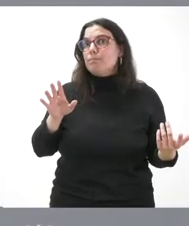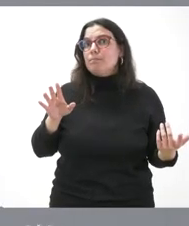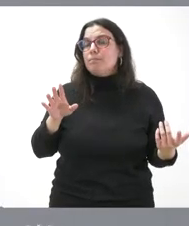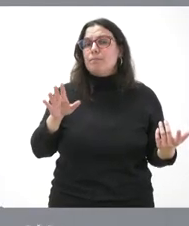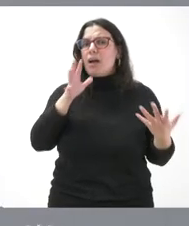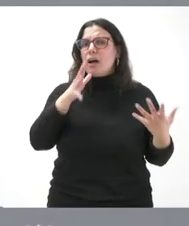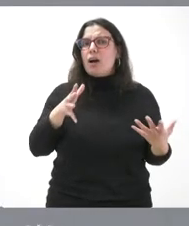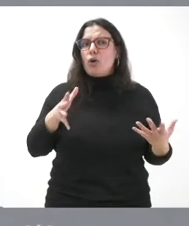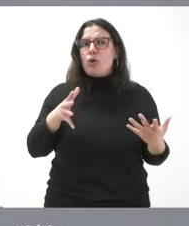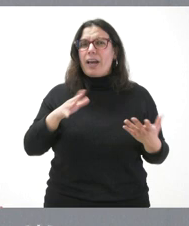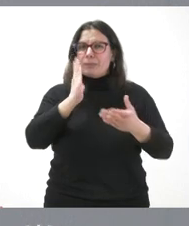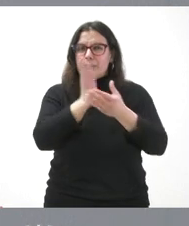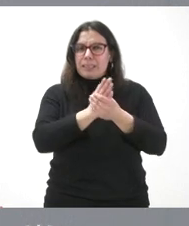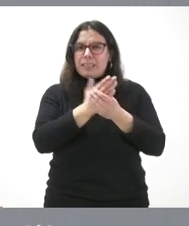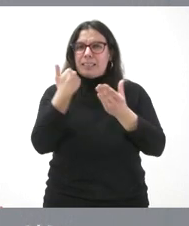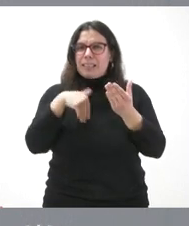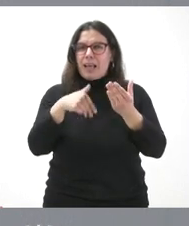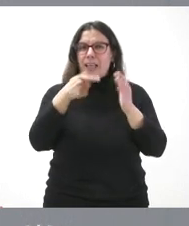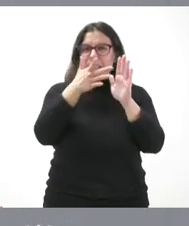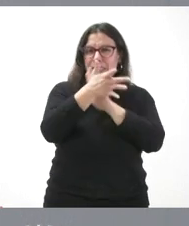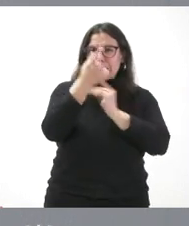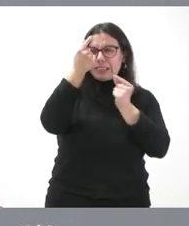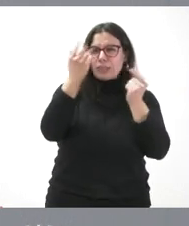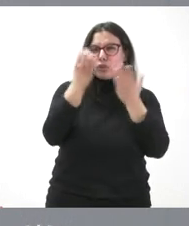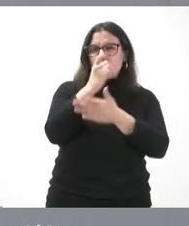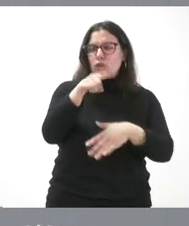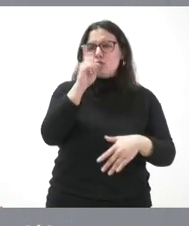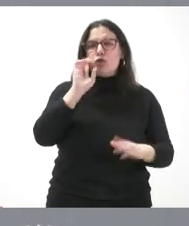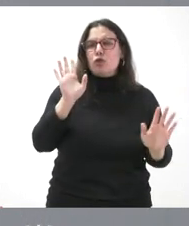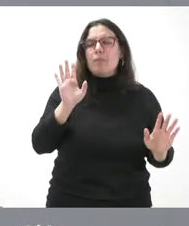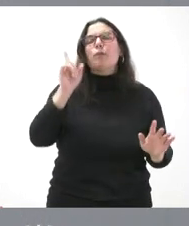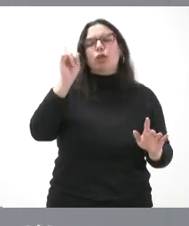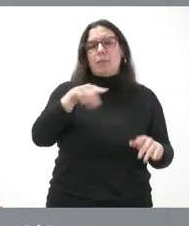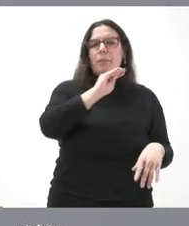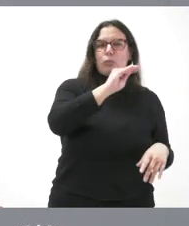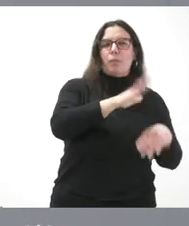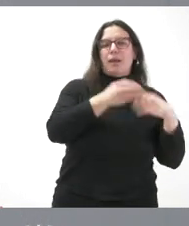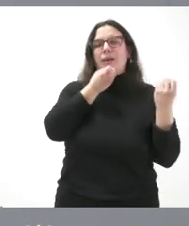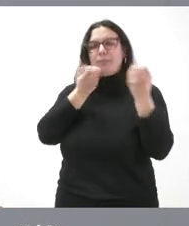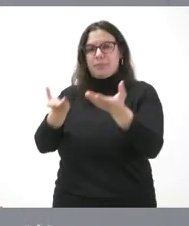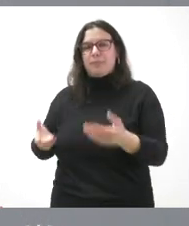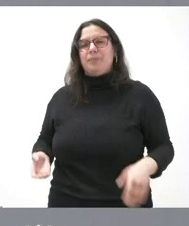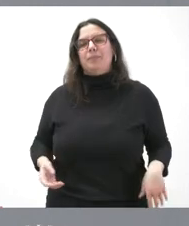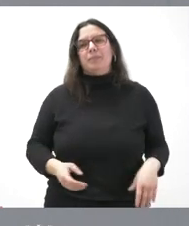sé ahora si viene en el expediente con precisión, pero también se le ofreceremos el detalle.